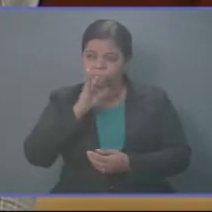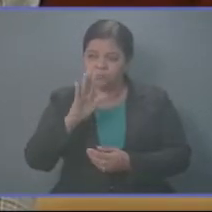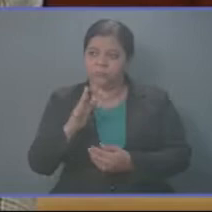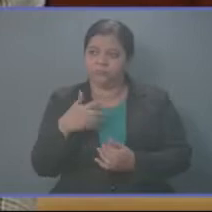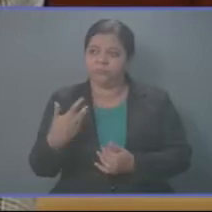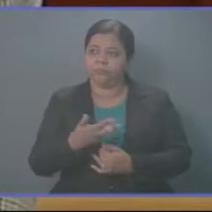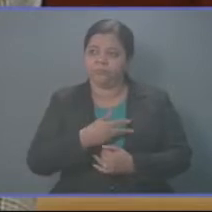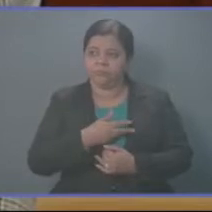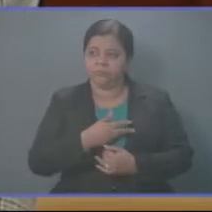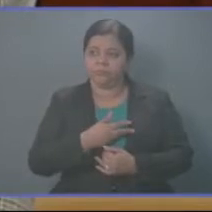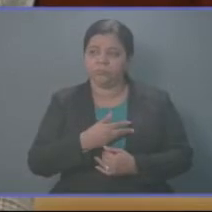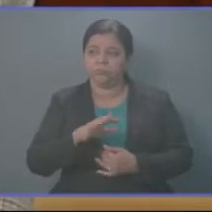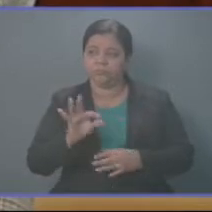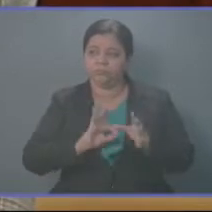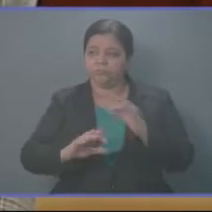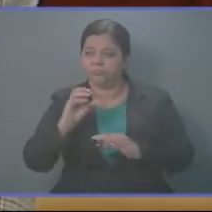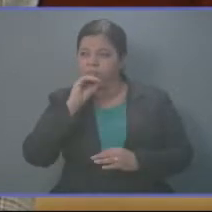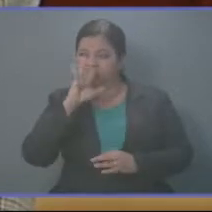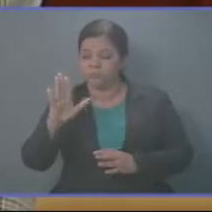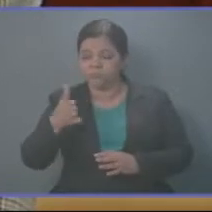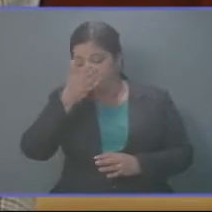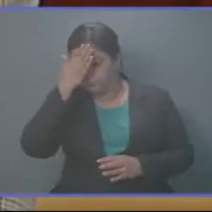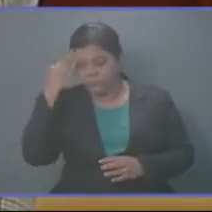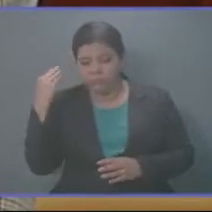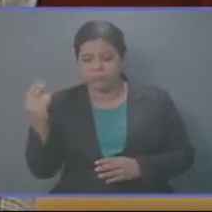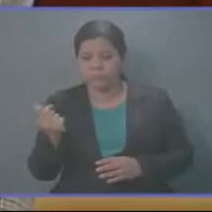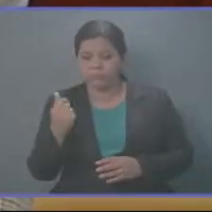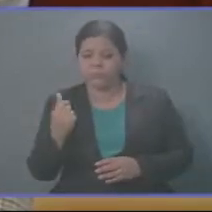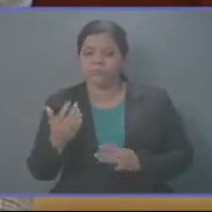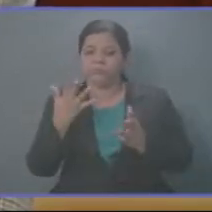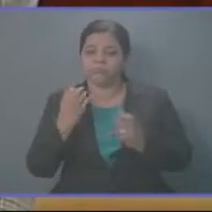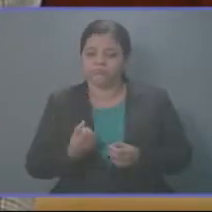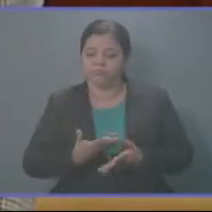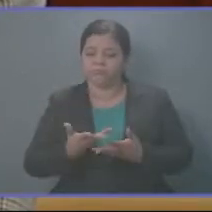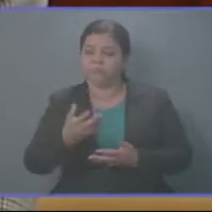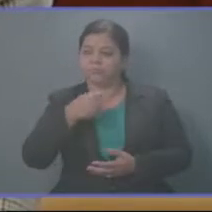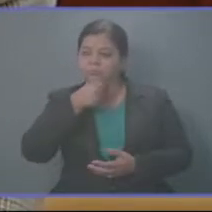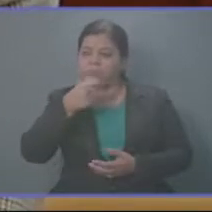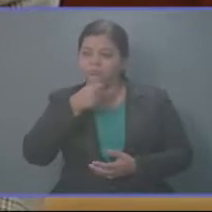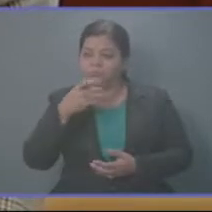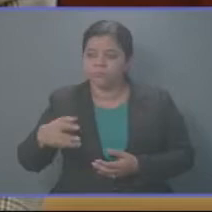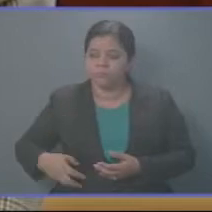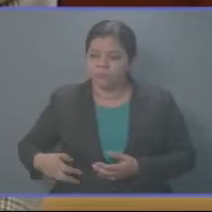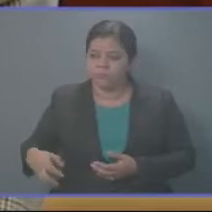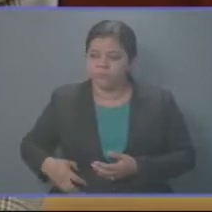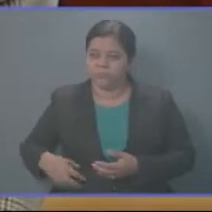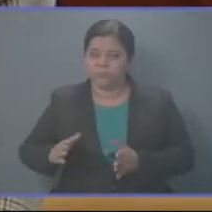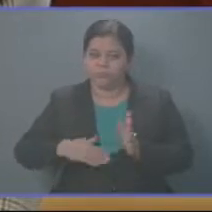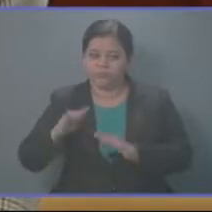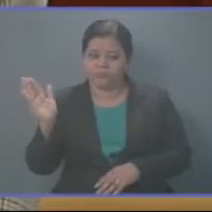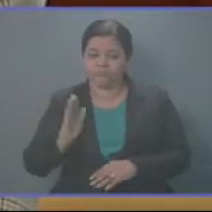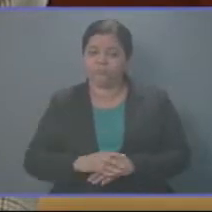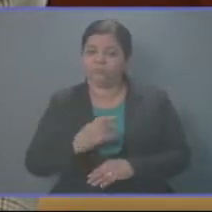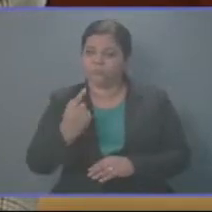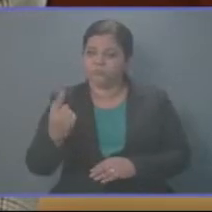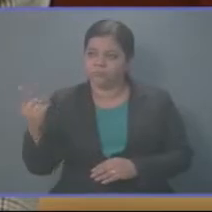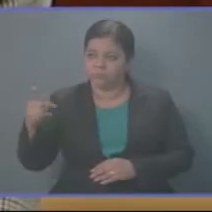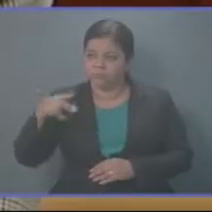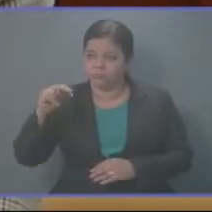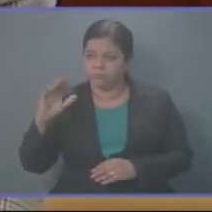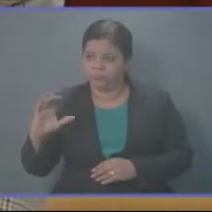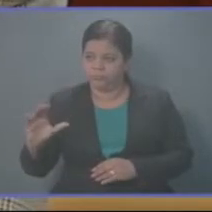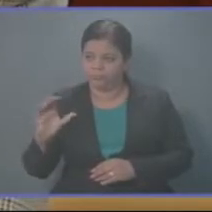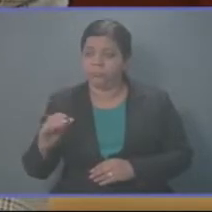corta. Se juega a quererle dar atol con el dedo a la gente, y en este caso, a los agentes de la PNC,